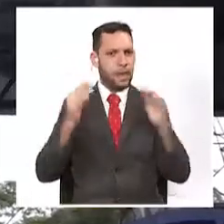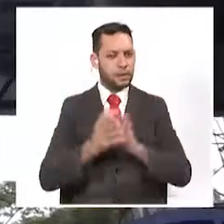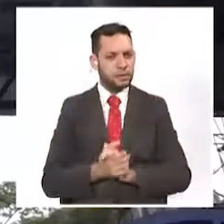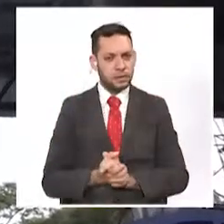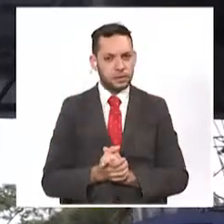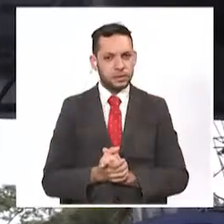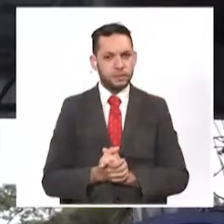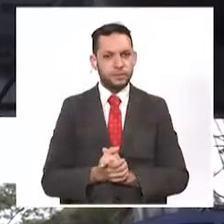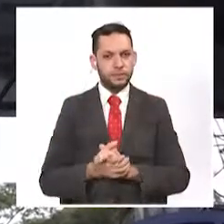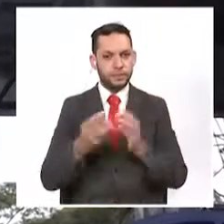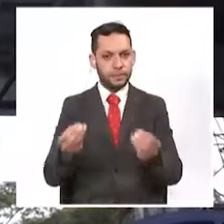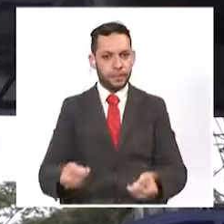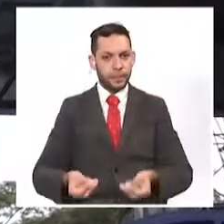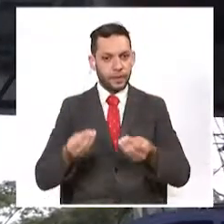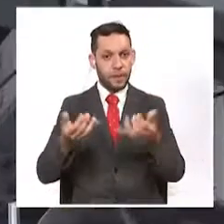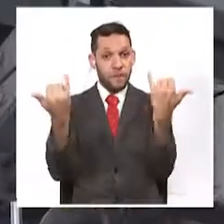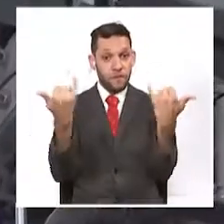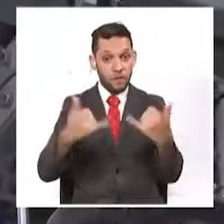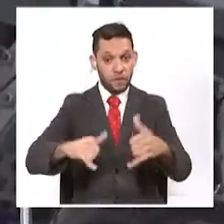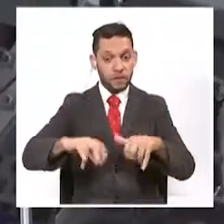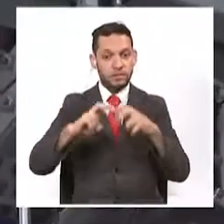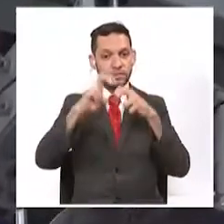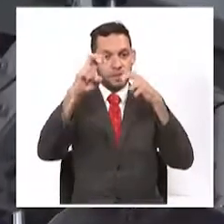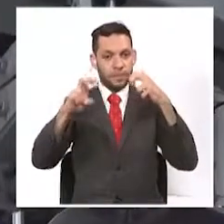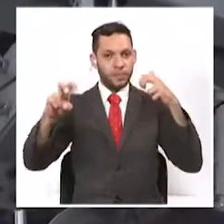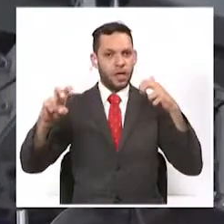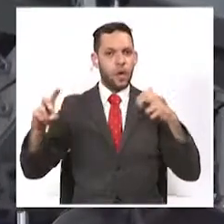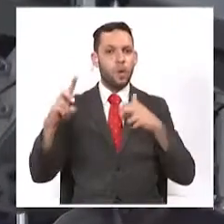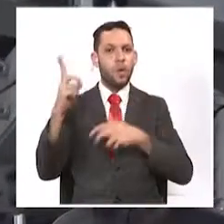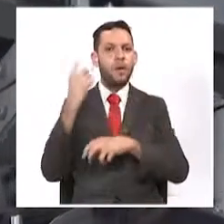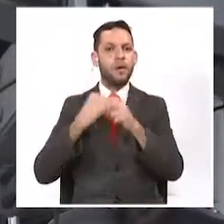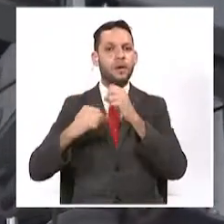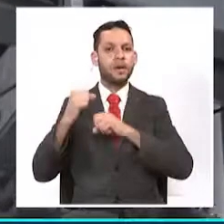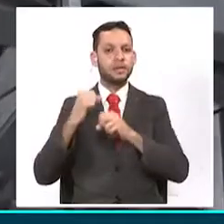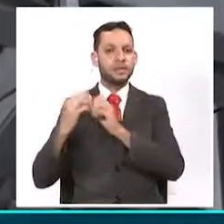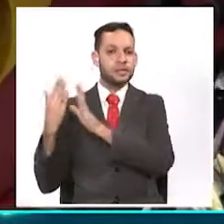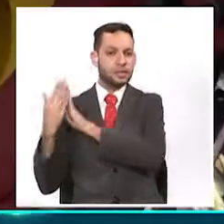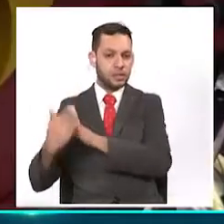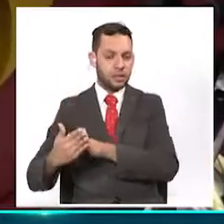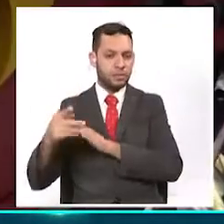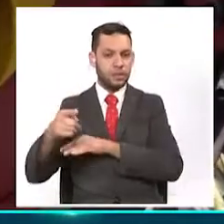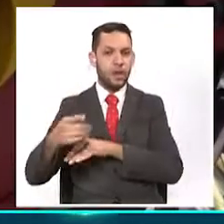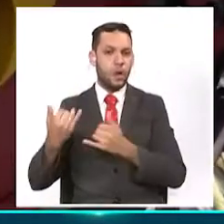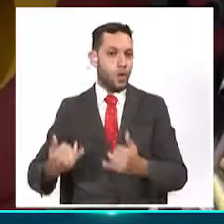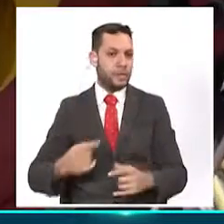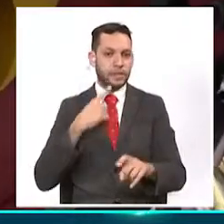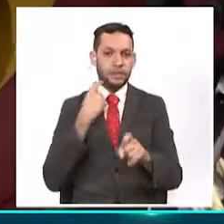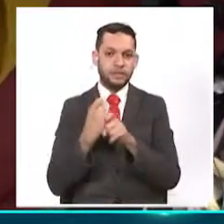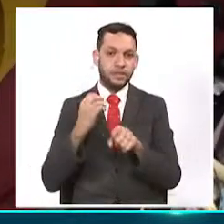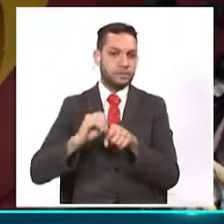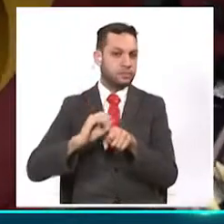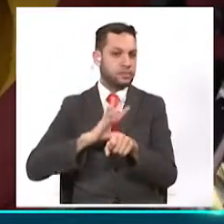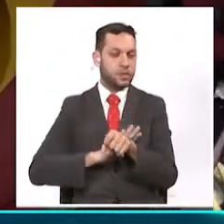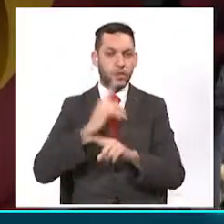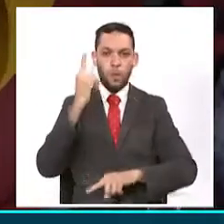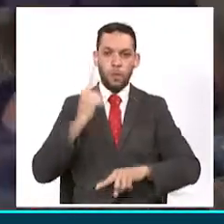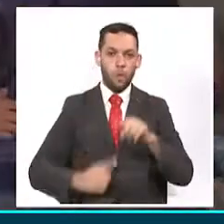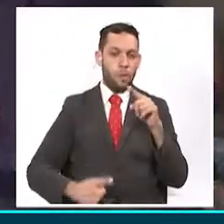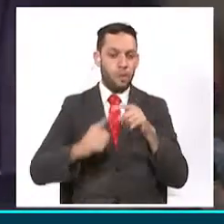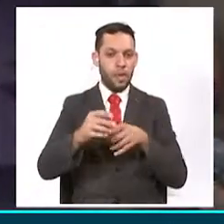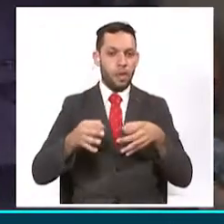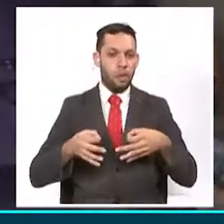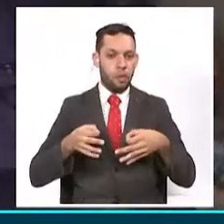Aunque la entrega de la obra del megacable se tenía prevista para el pasado mes de diciembre, la situación del COVID-19 ha ocasionado que se